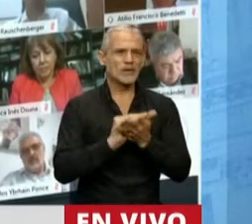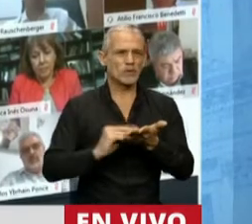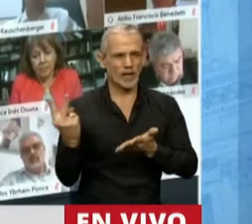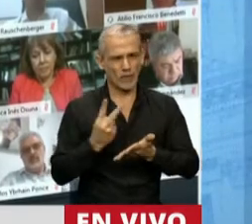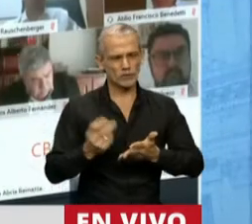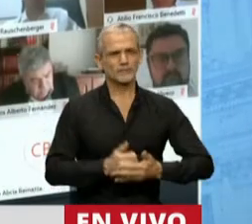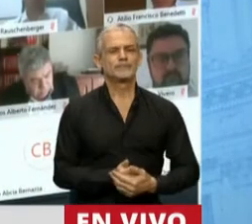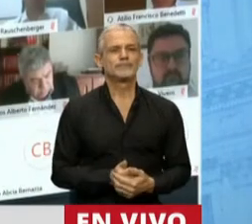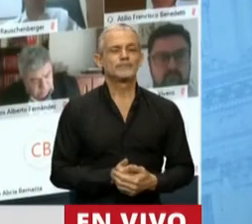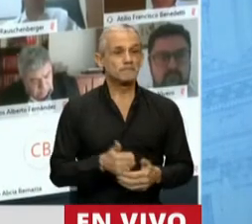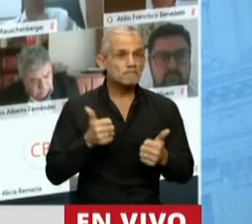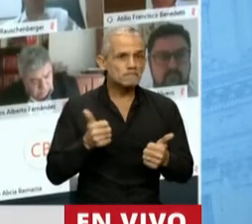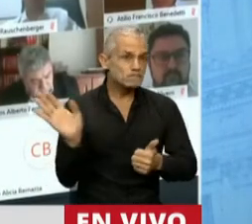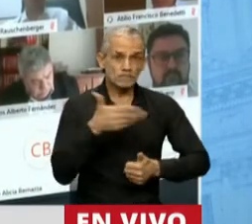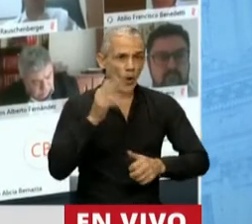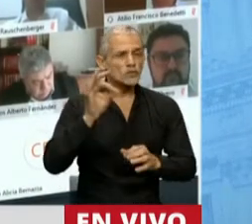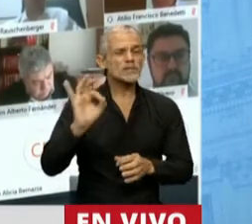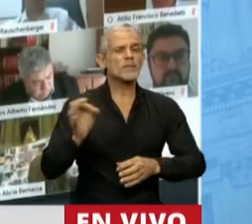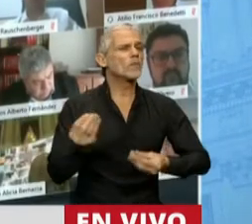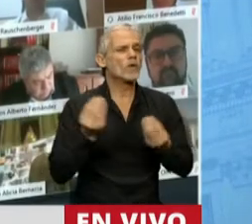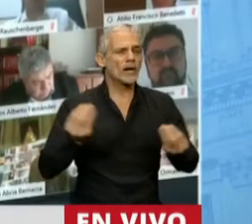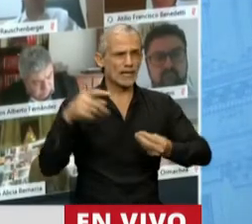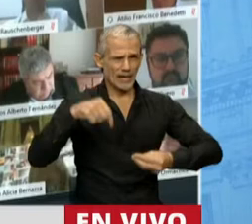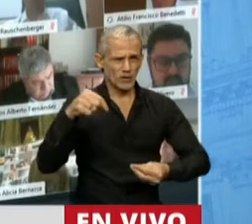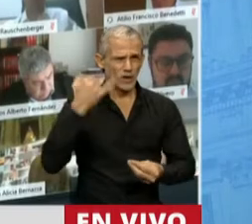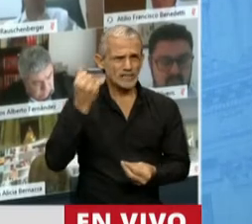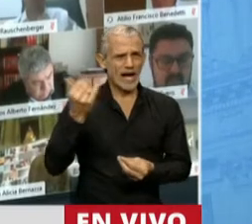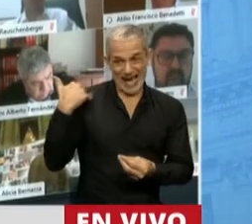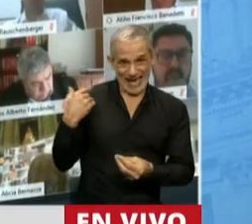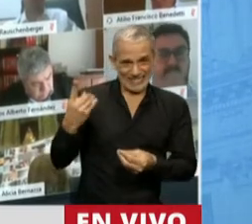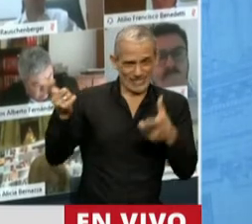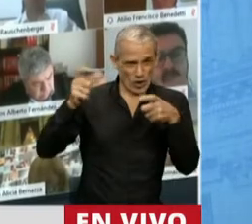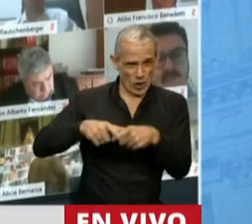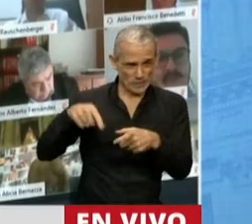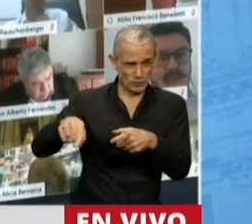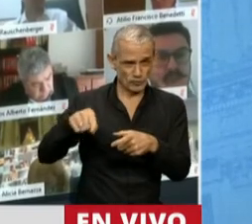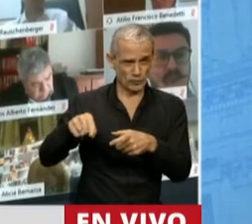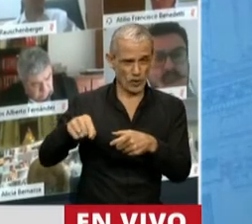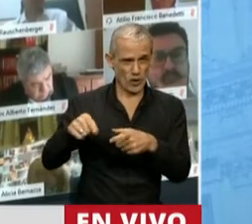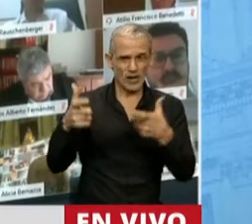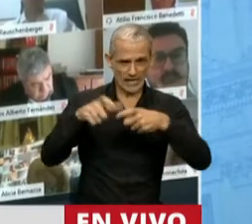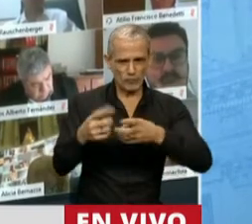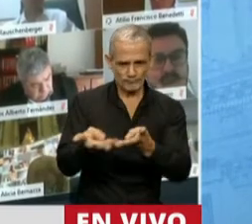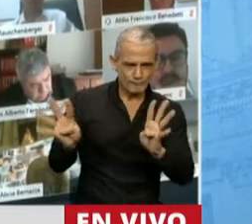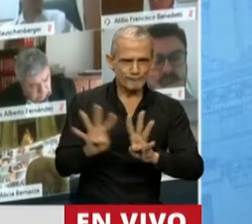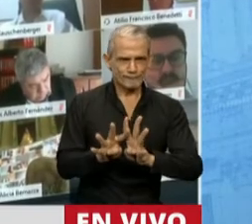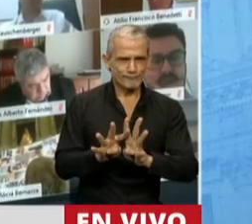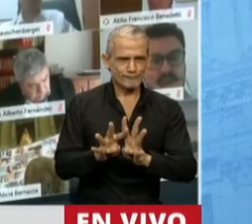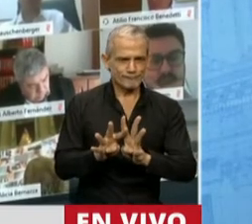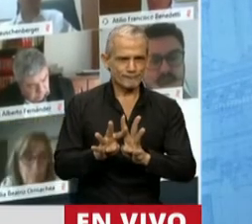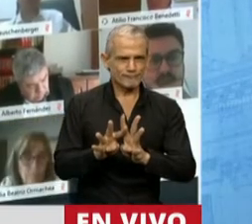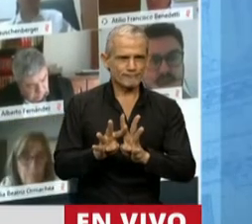Bien, todos sabemos que esto lo hemos tratado ayer en la reunión conjunta de